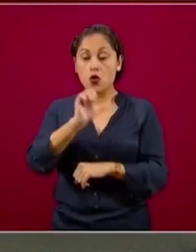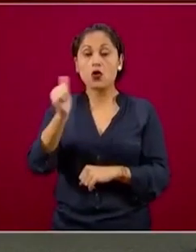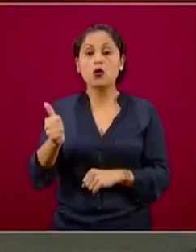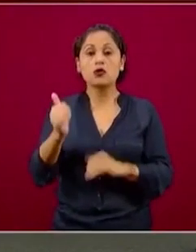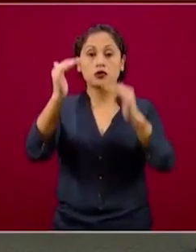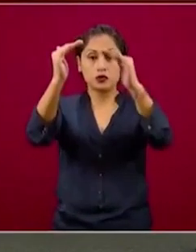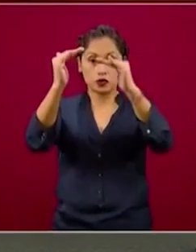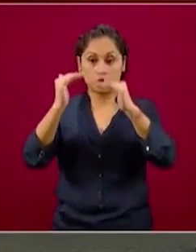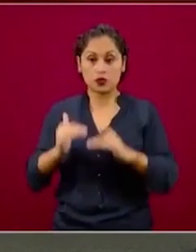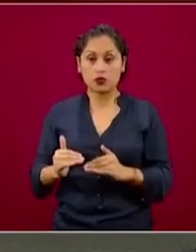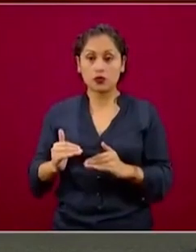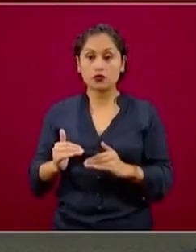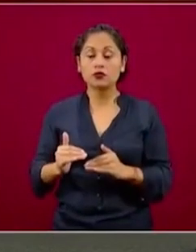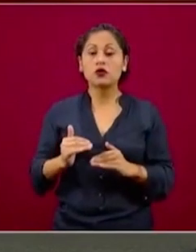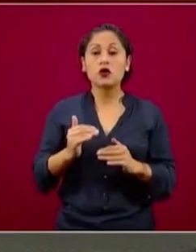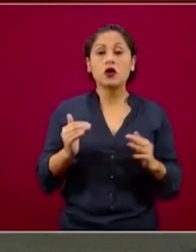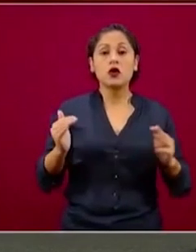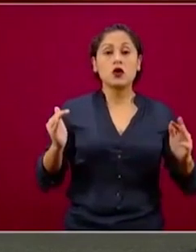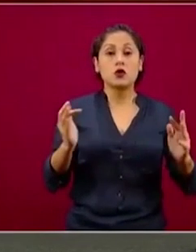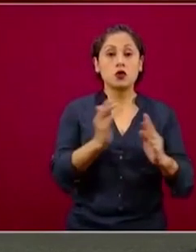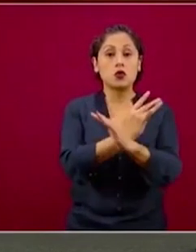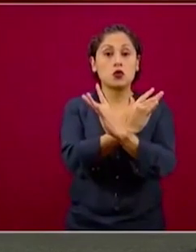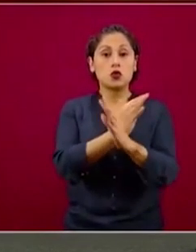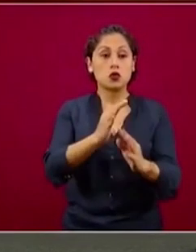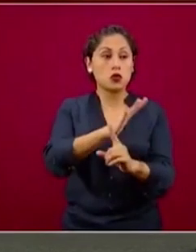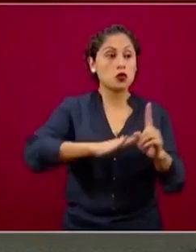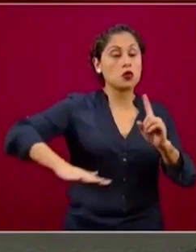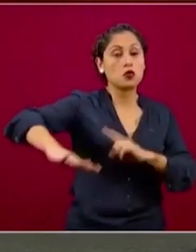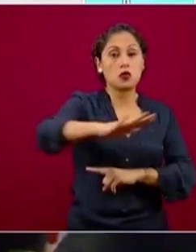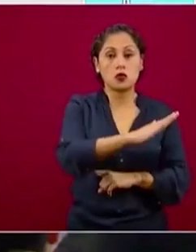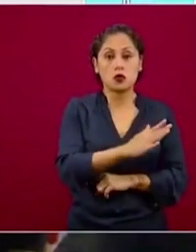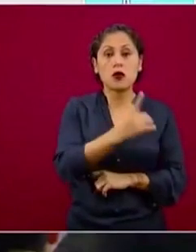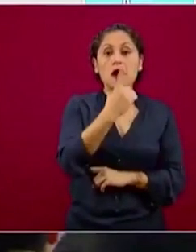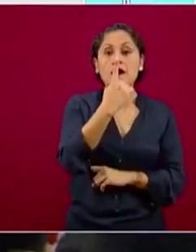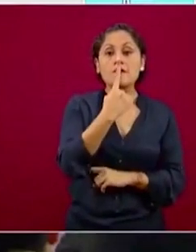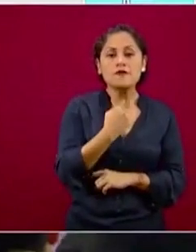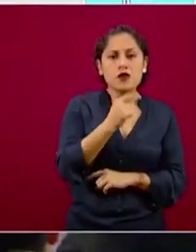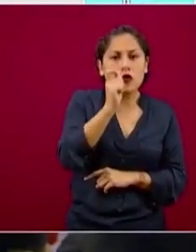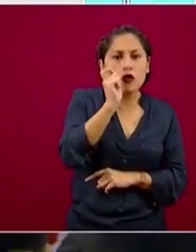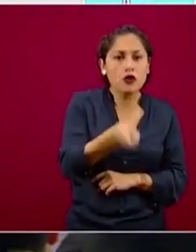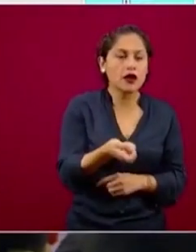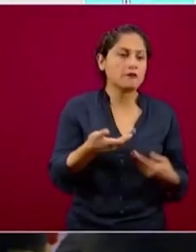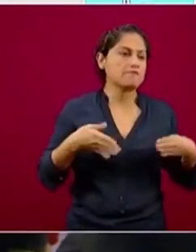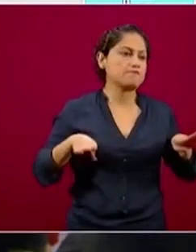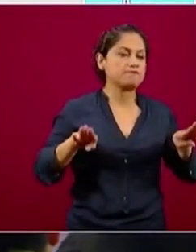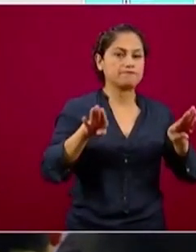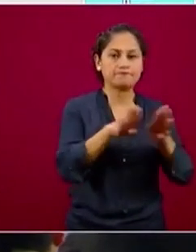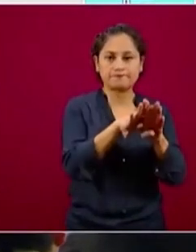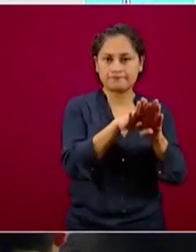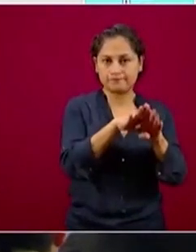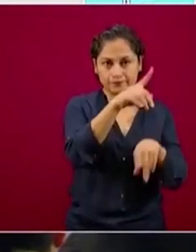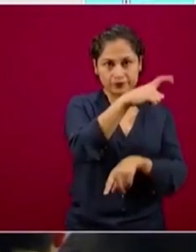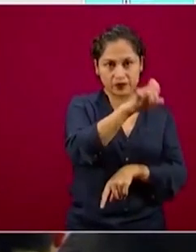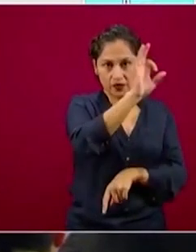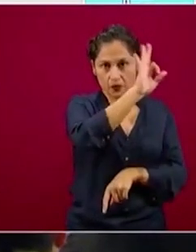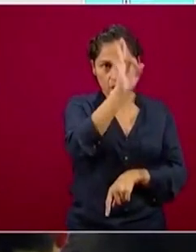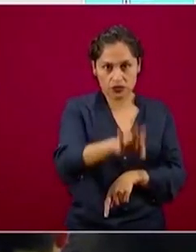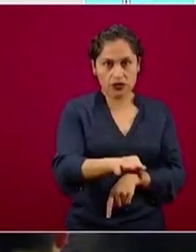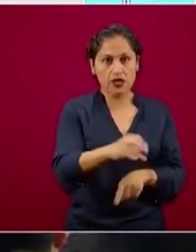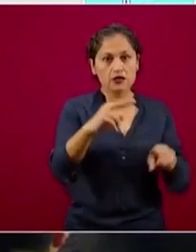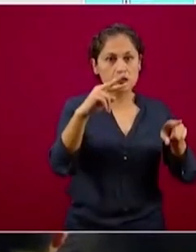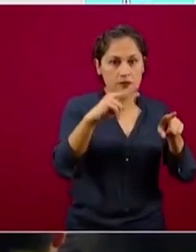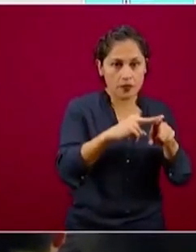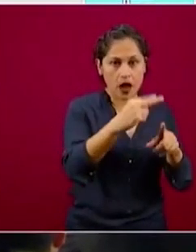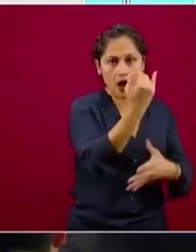En rojo, cerrado absolutamente, cerrados jardines, parques, playas, cines, teatros,